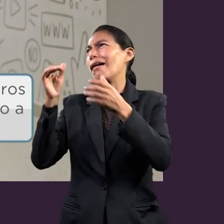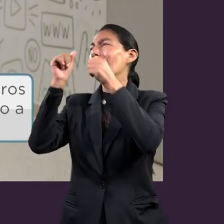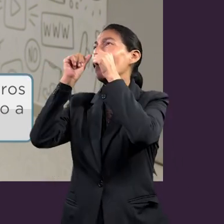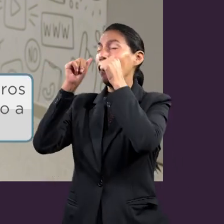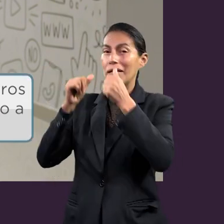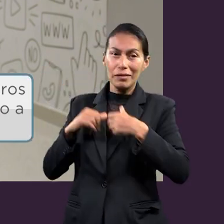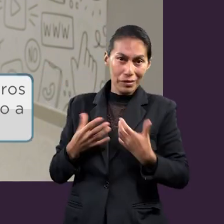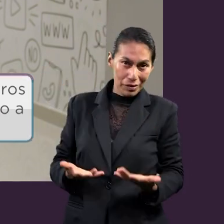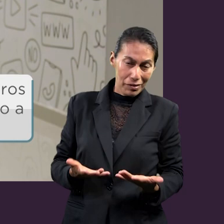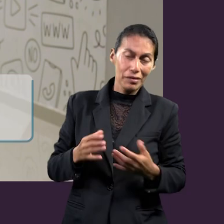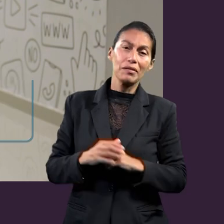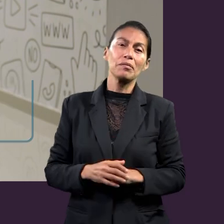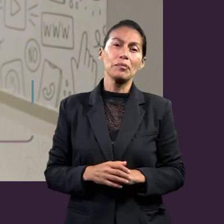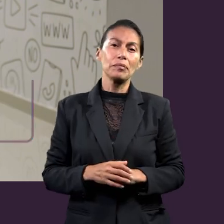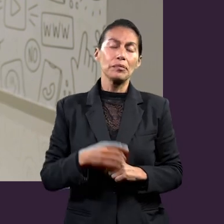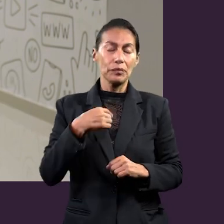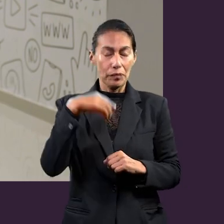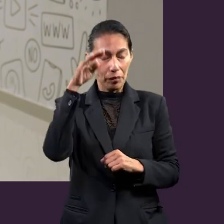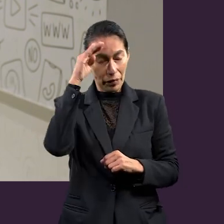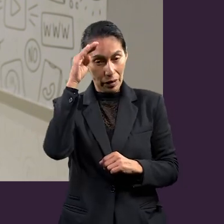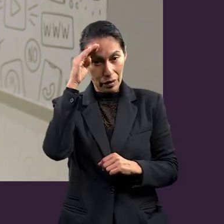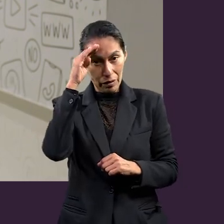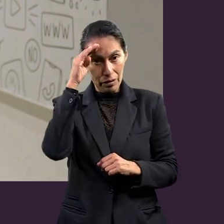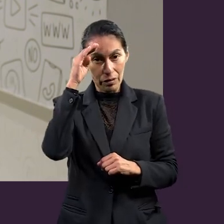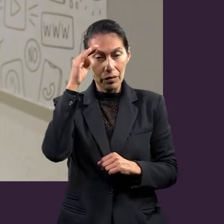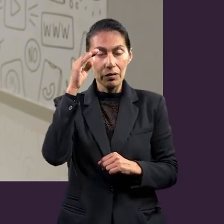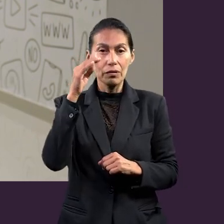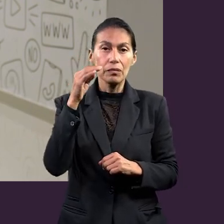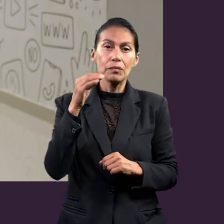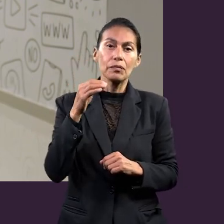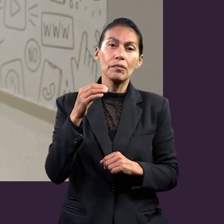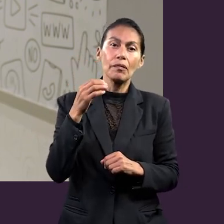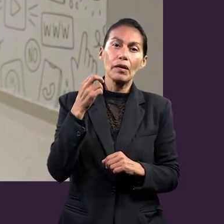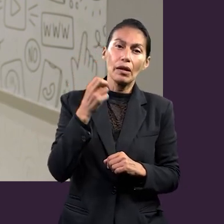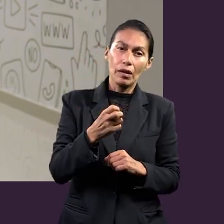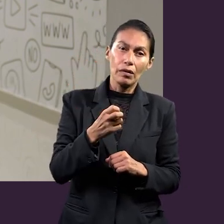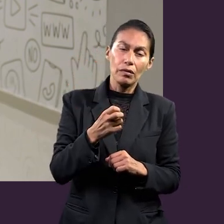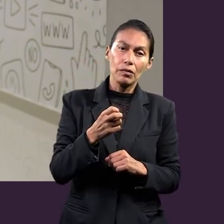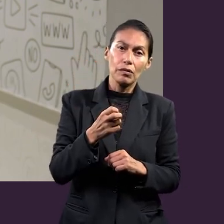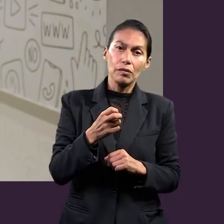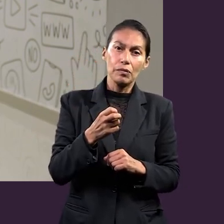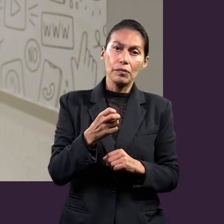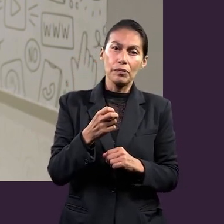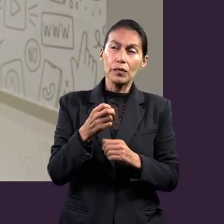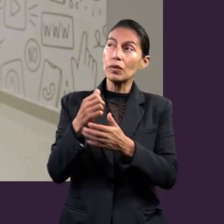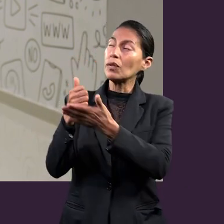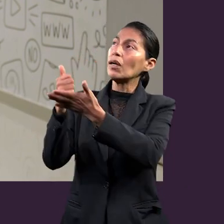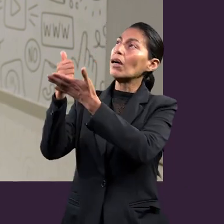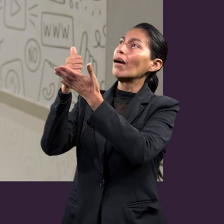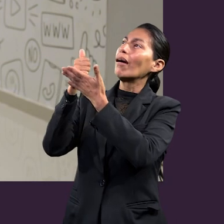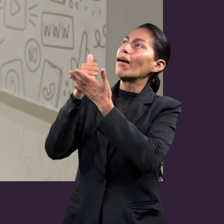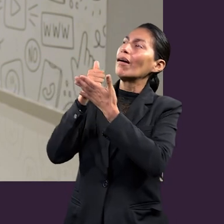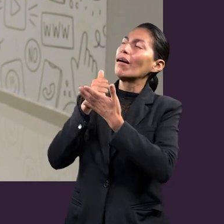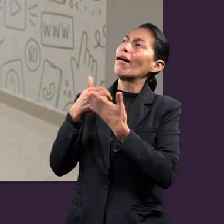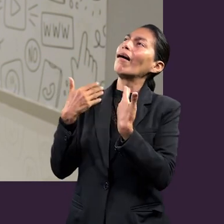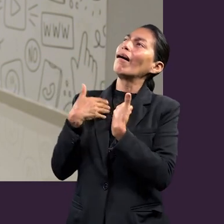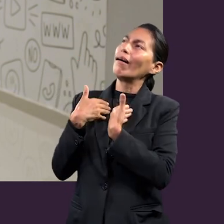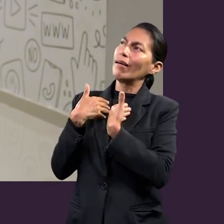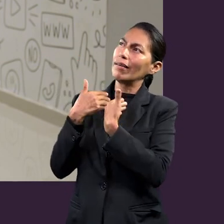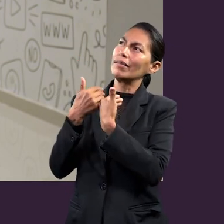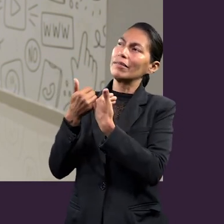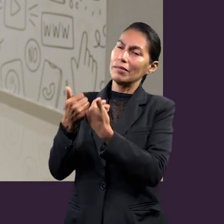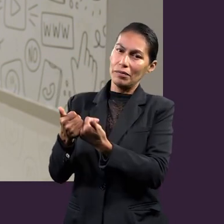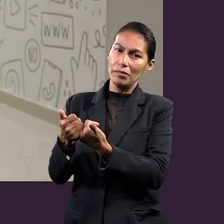necesidades y en nuestros problemas? Yo creo que esa es una de las declaraciones bíblicas que nos